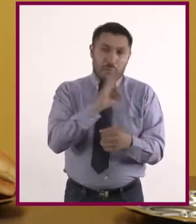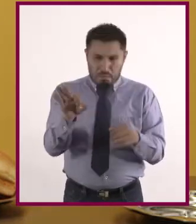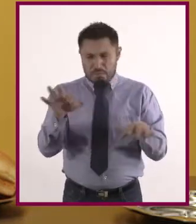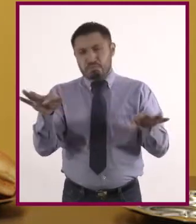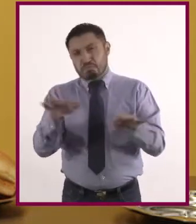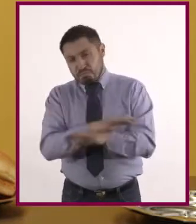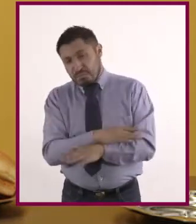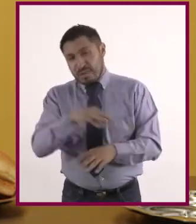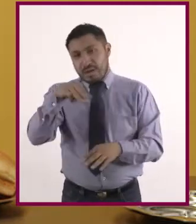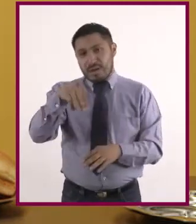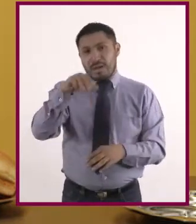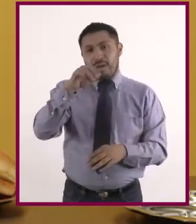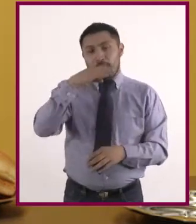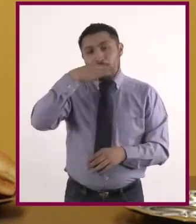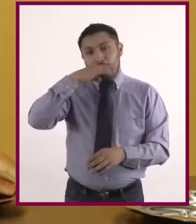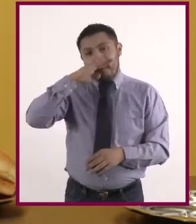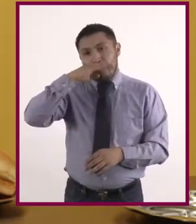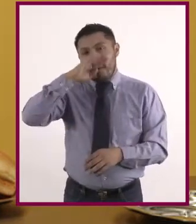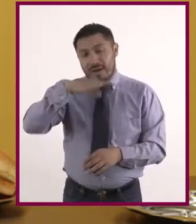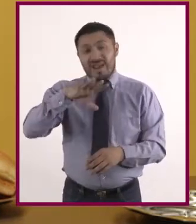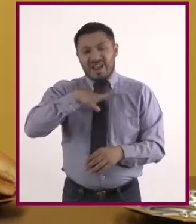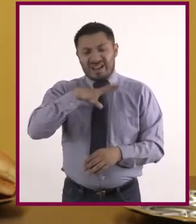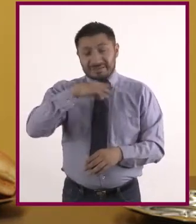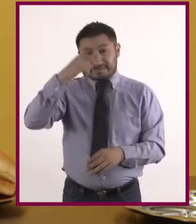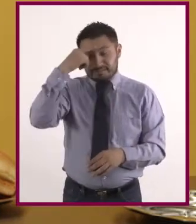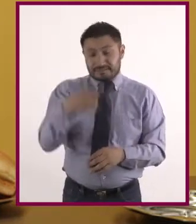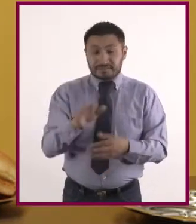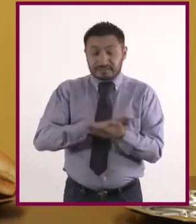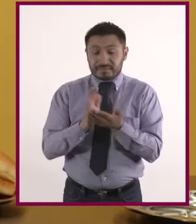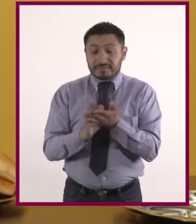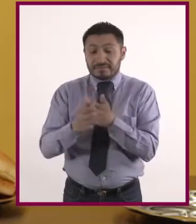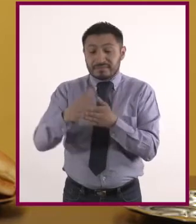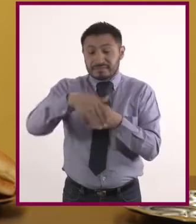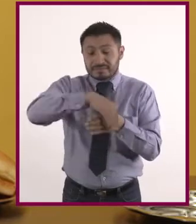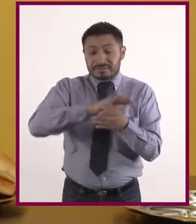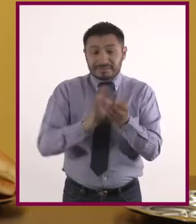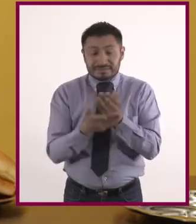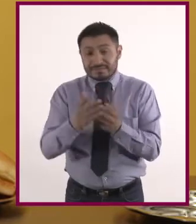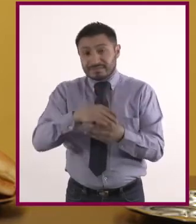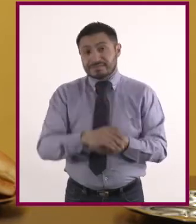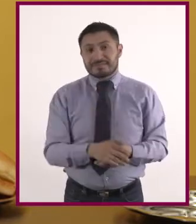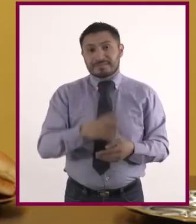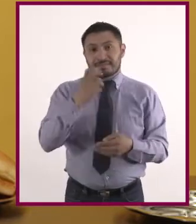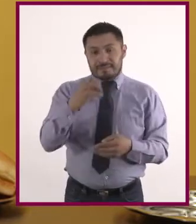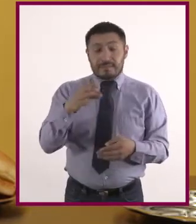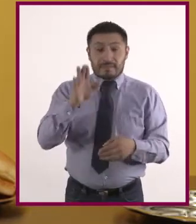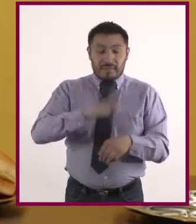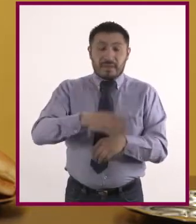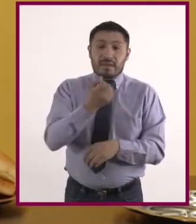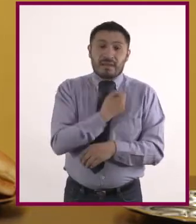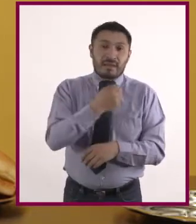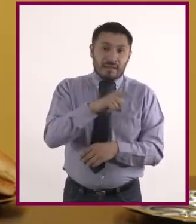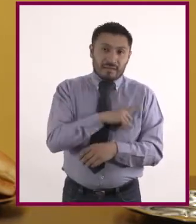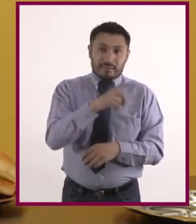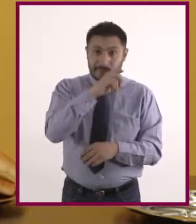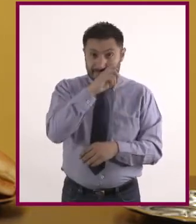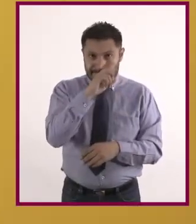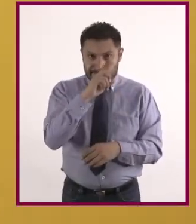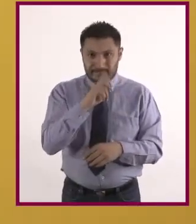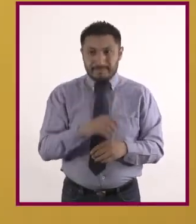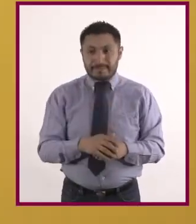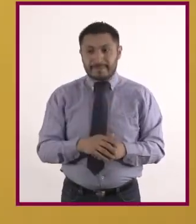maíz. Hay un sustituto para empanizar de maíz, que de hecho es más saludable, hablando de temas de salud.